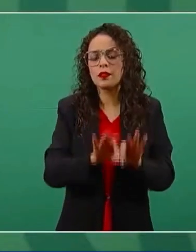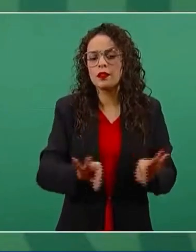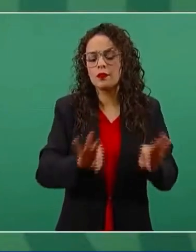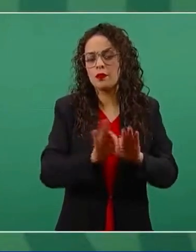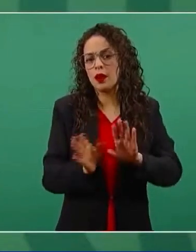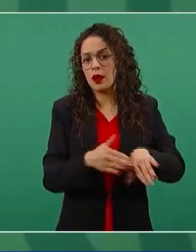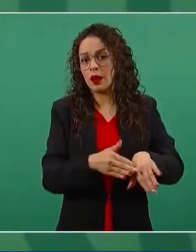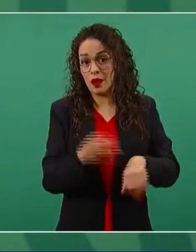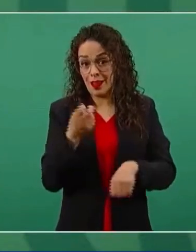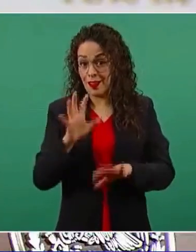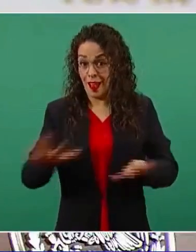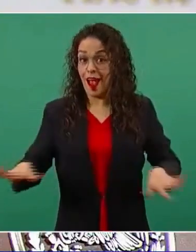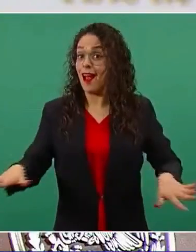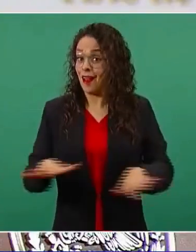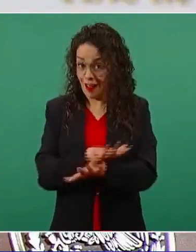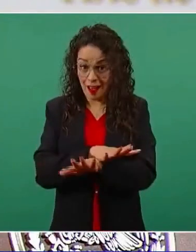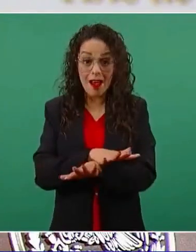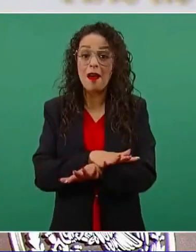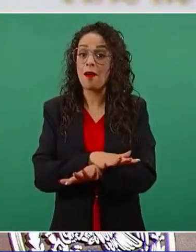Ya cambió esto.